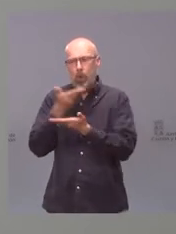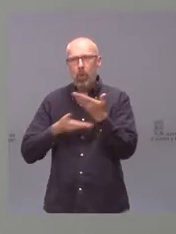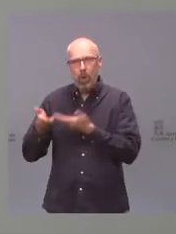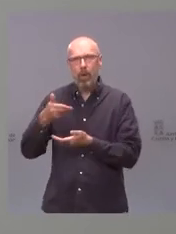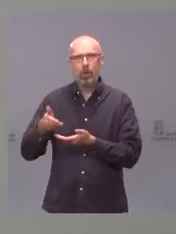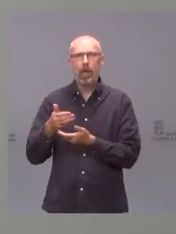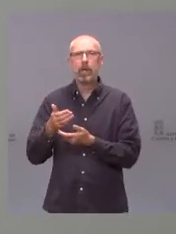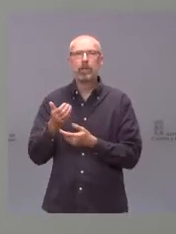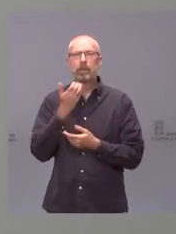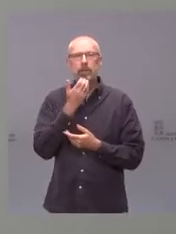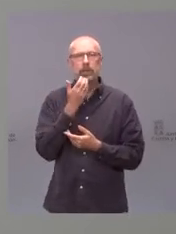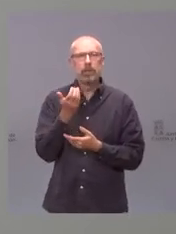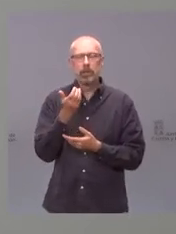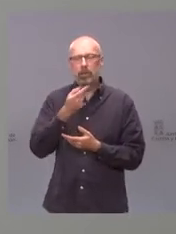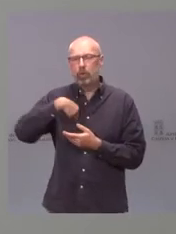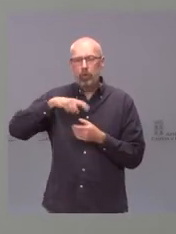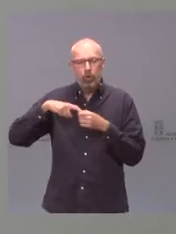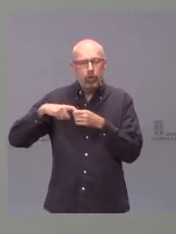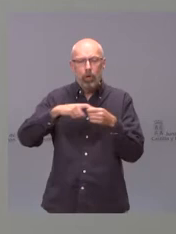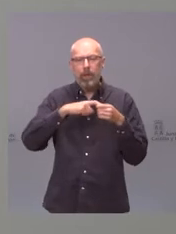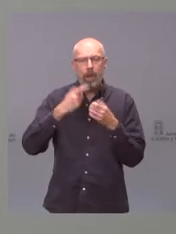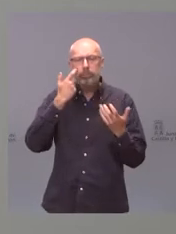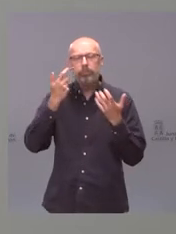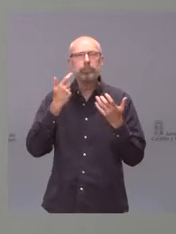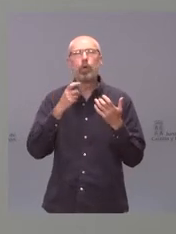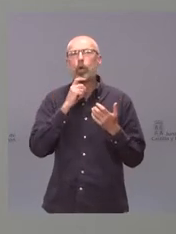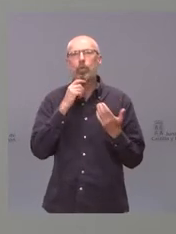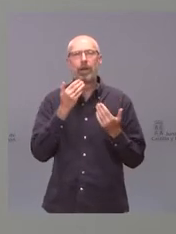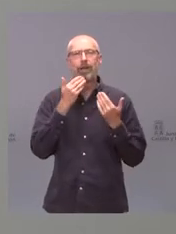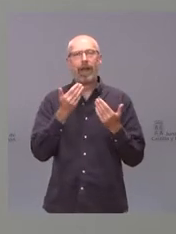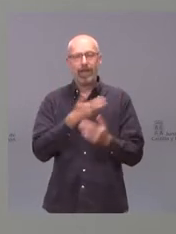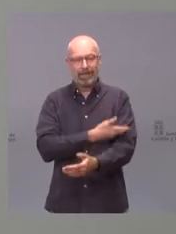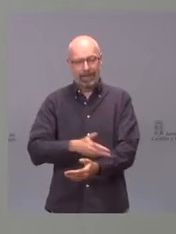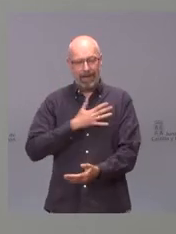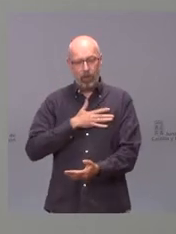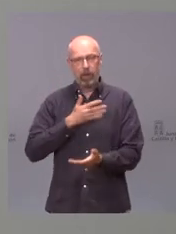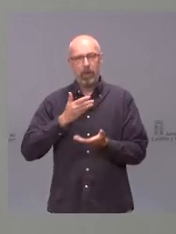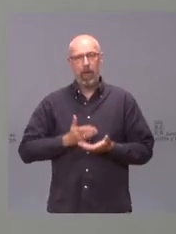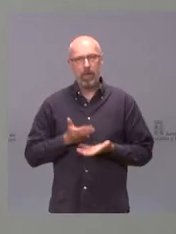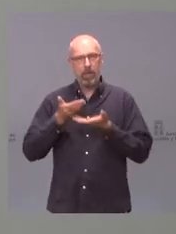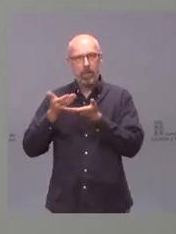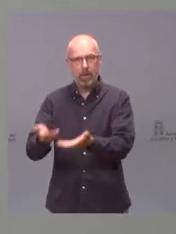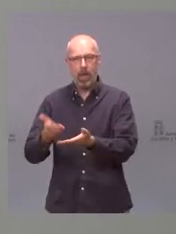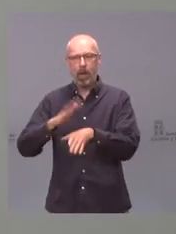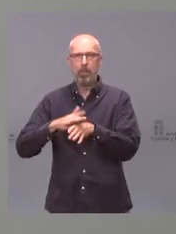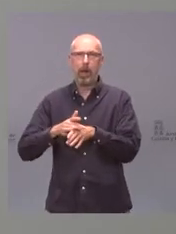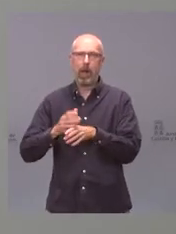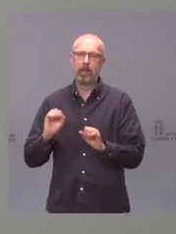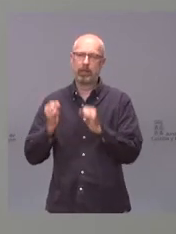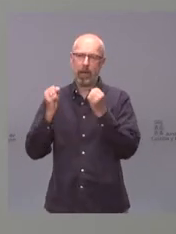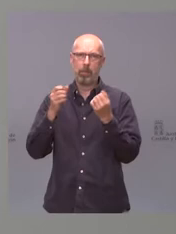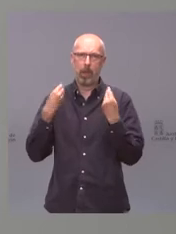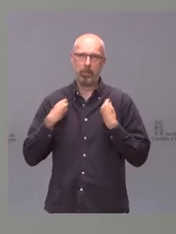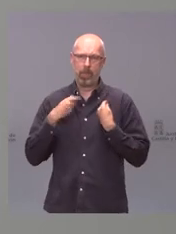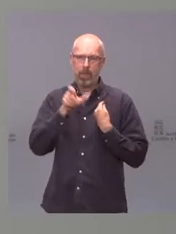demostramos una gran solidaridad es cuando damos una parte de nuestra sangre para salvar vidas. Por lo tanto, agradezco la